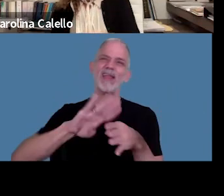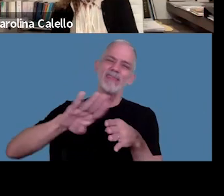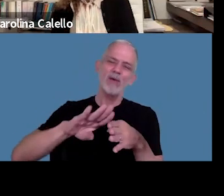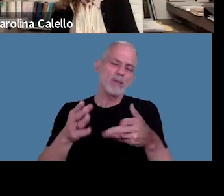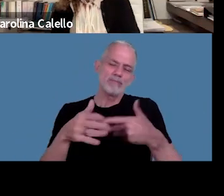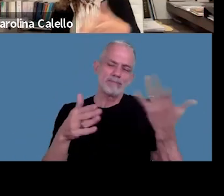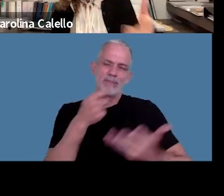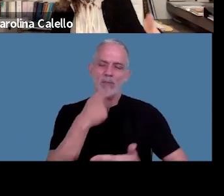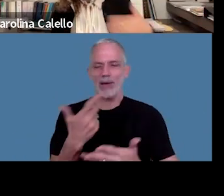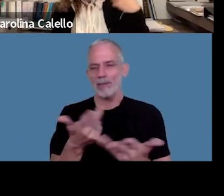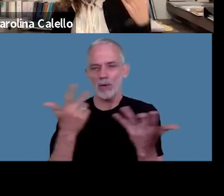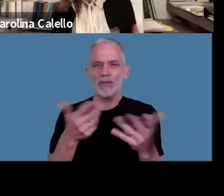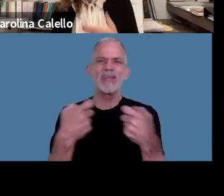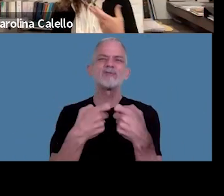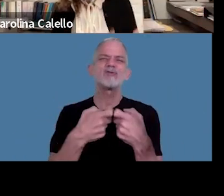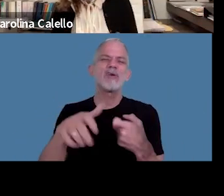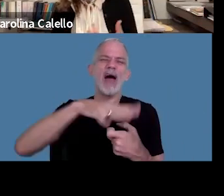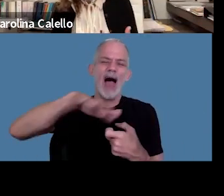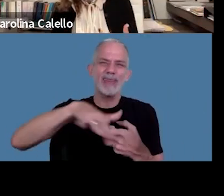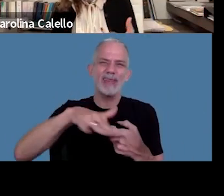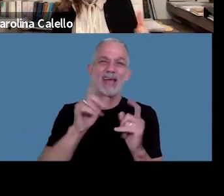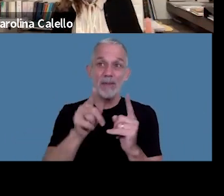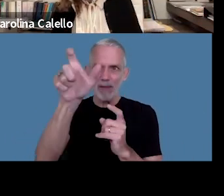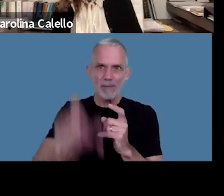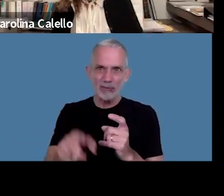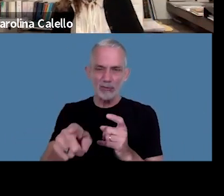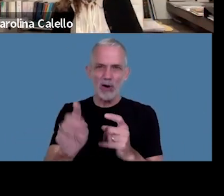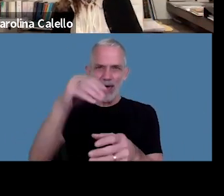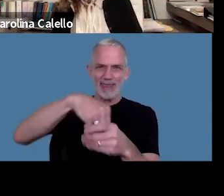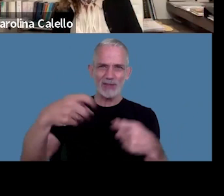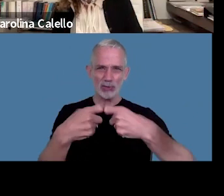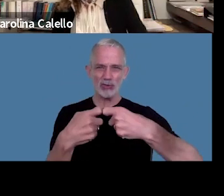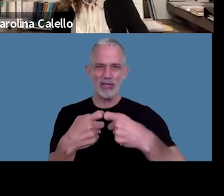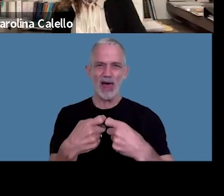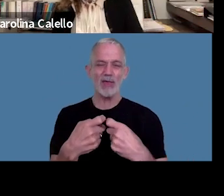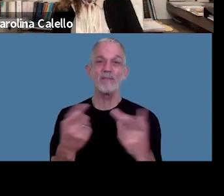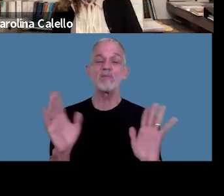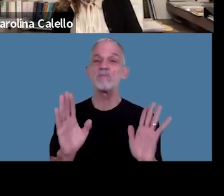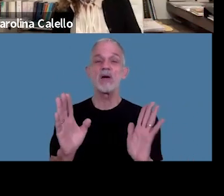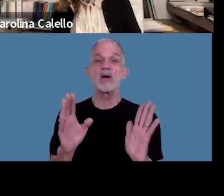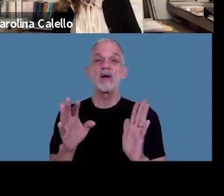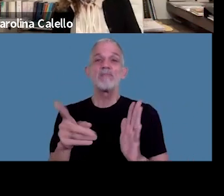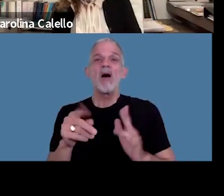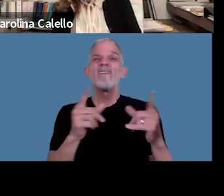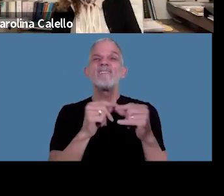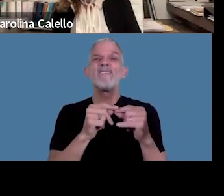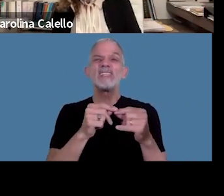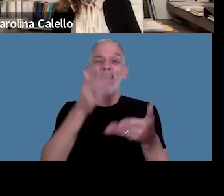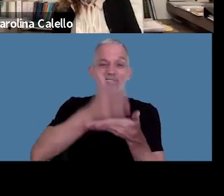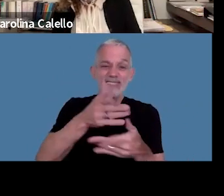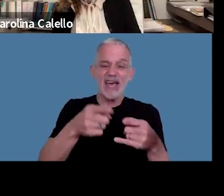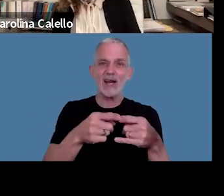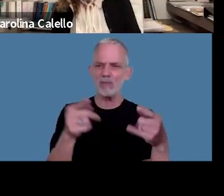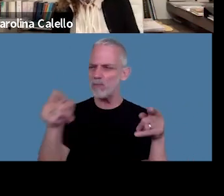con sociedades del mismo contribuyente por el simple hecho de que la fecha de cierre de la sociedad no